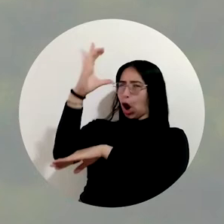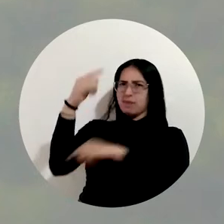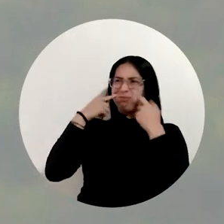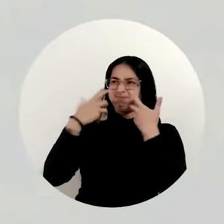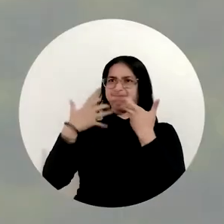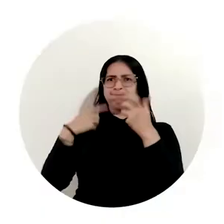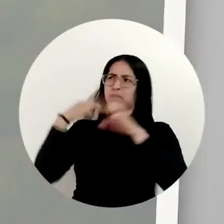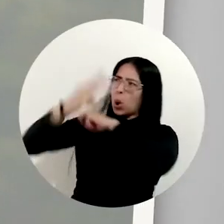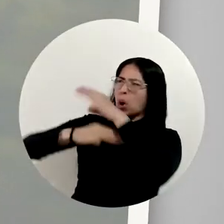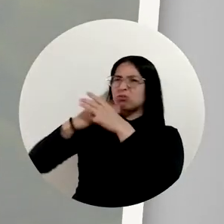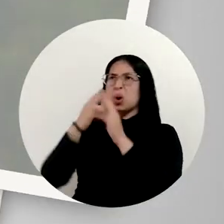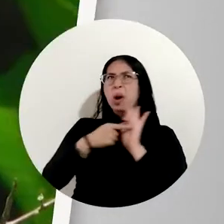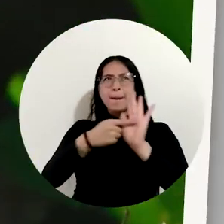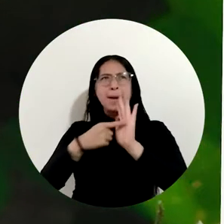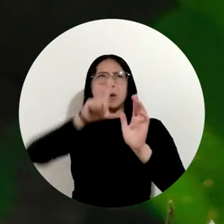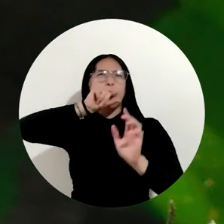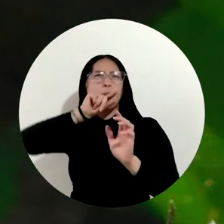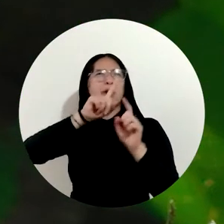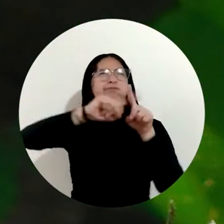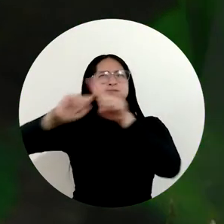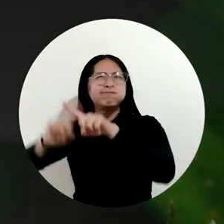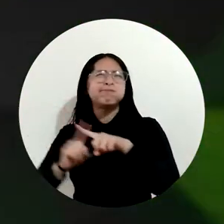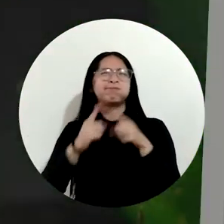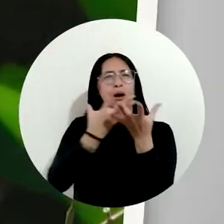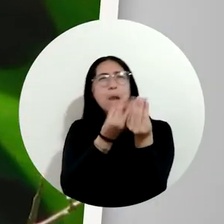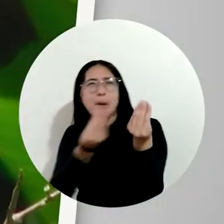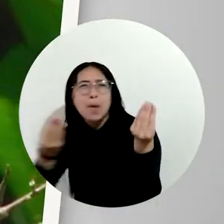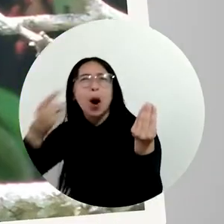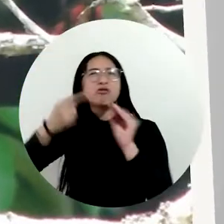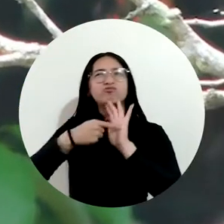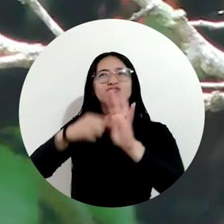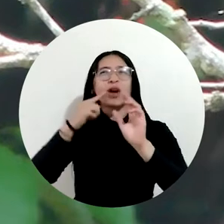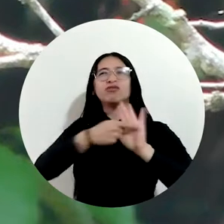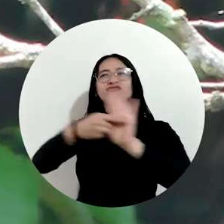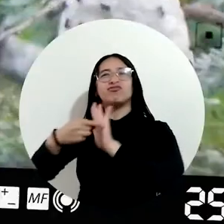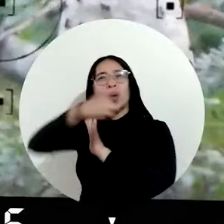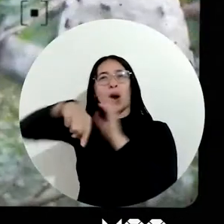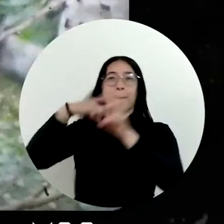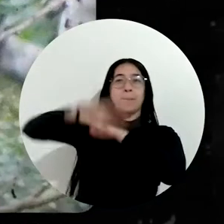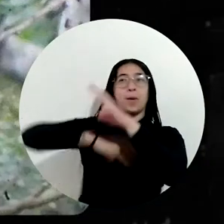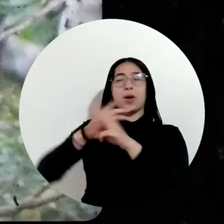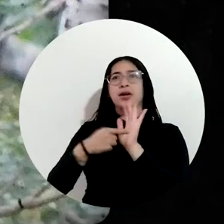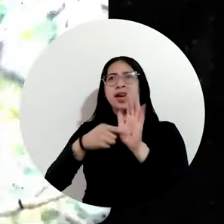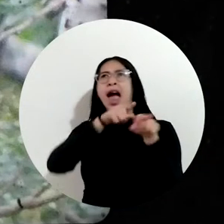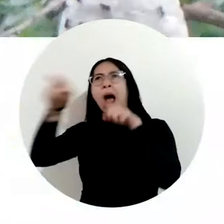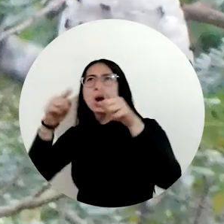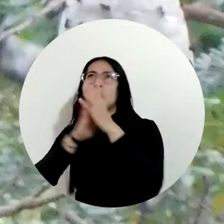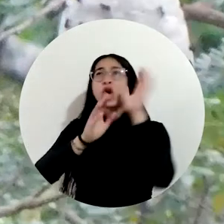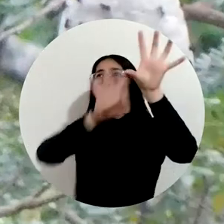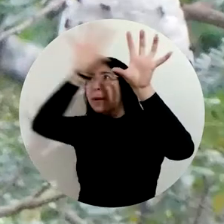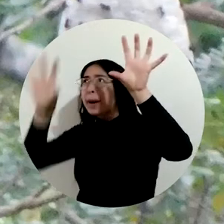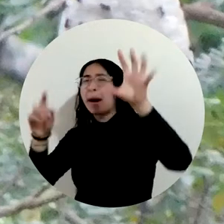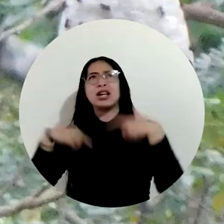gran conteo y esto nos hace quedar de número uno a nivel mundial y pues hace que las personas tengan esa necesidad de querer